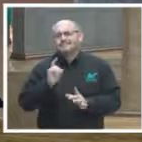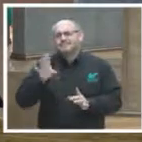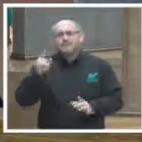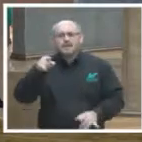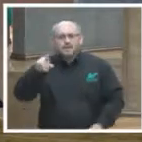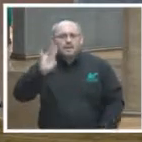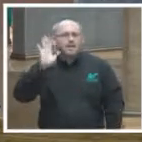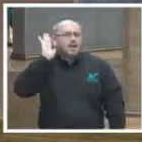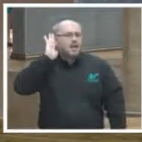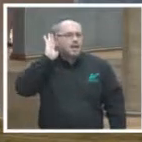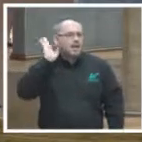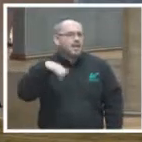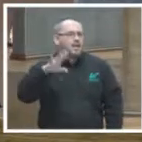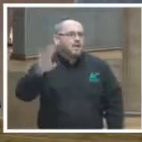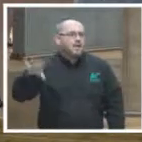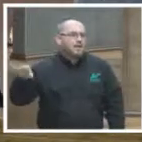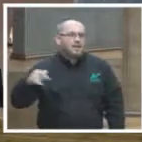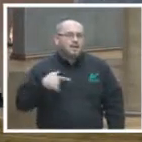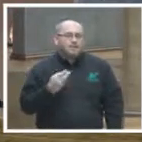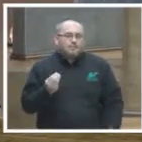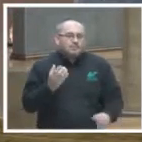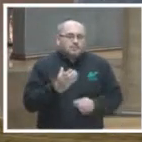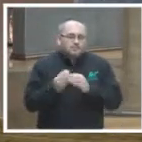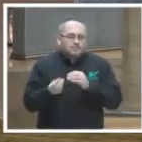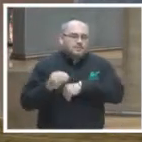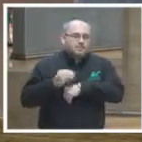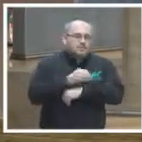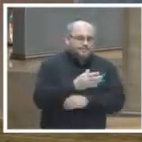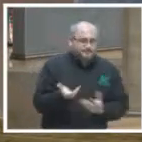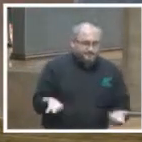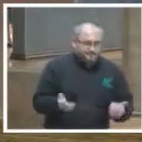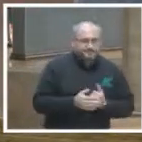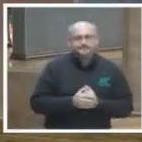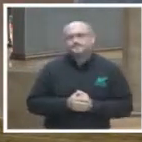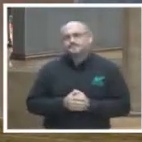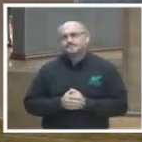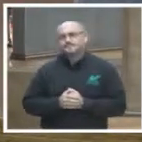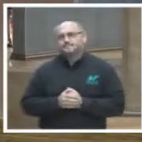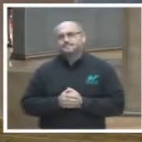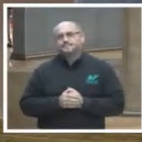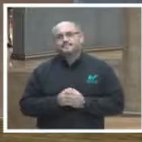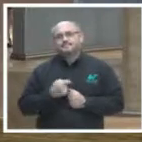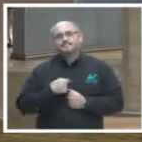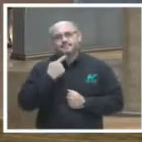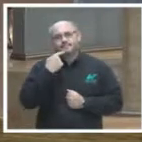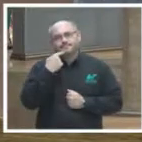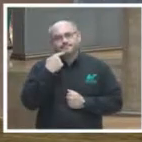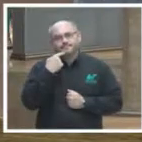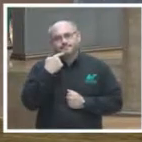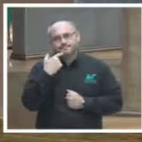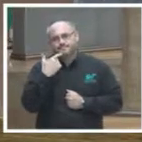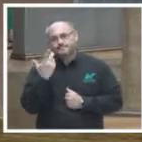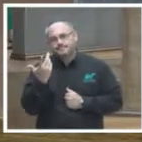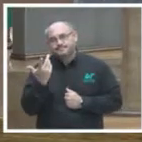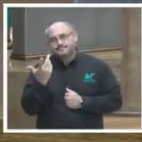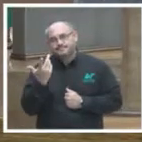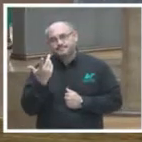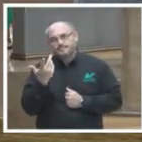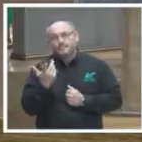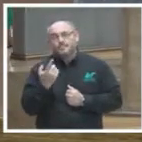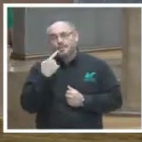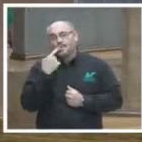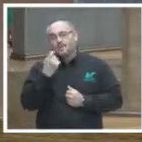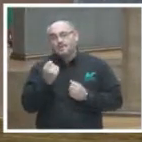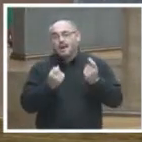las han oído entonces ya no tengo mucho que decir entonces les voy a voy a hacer algunas